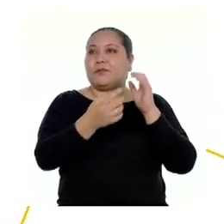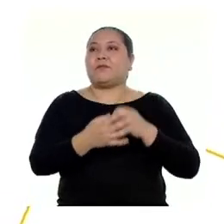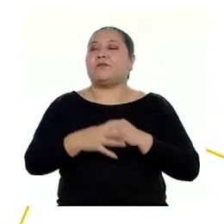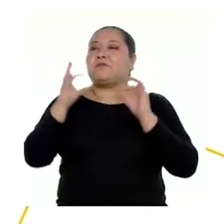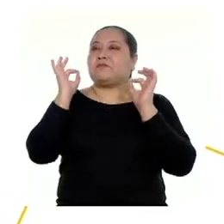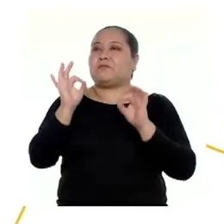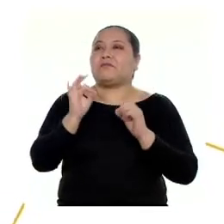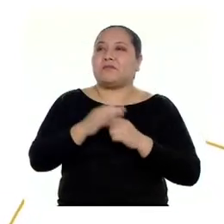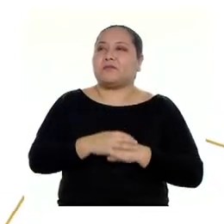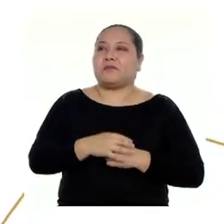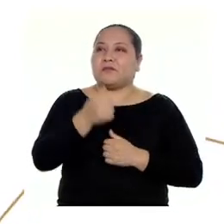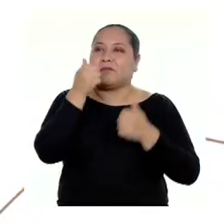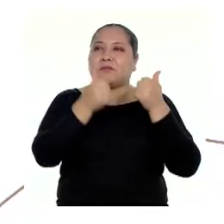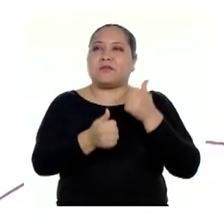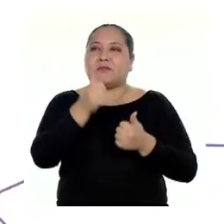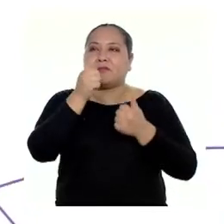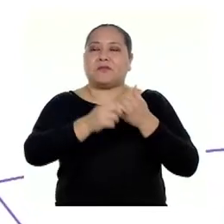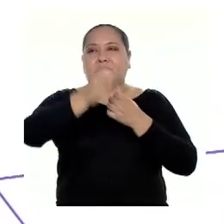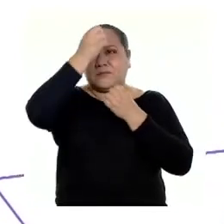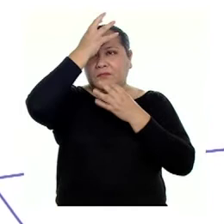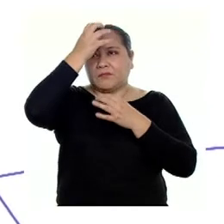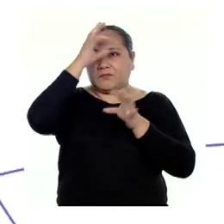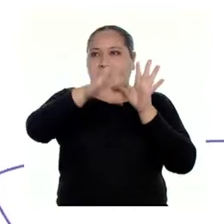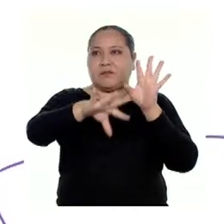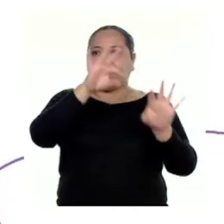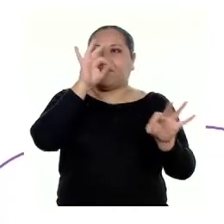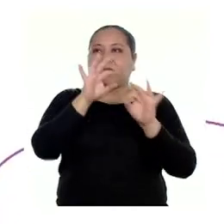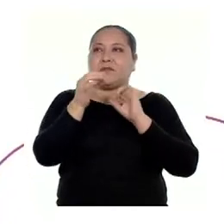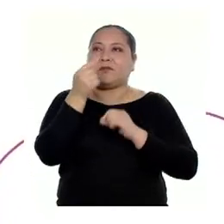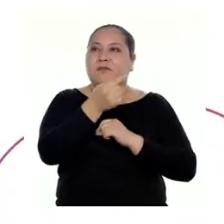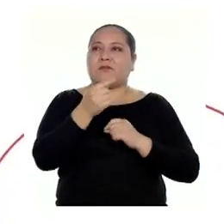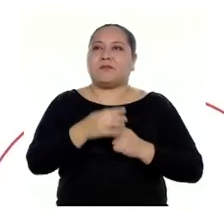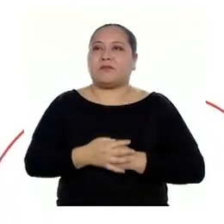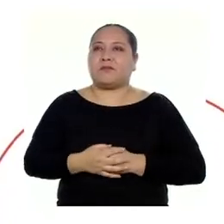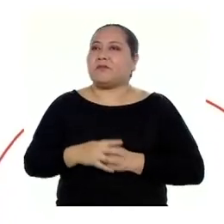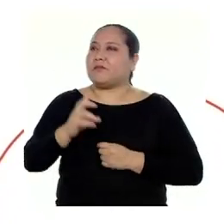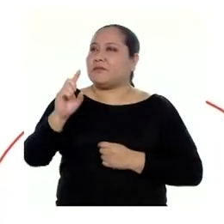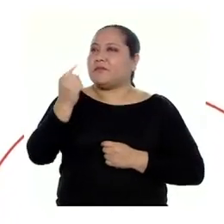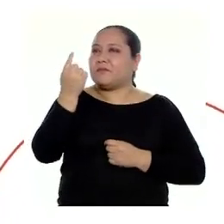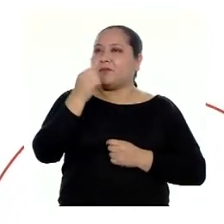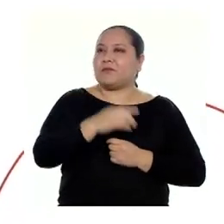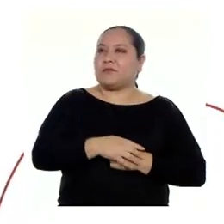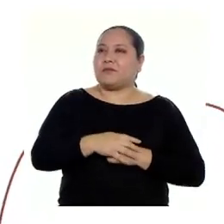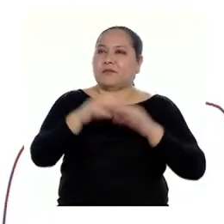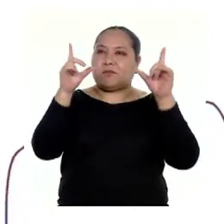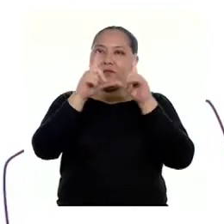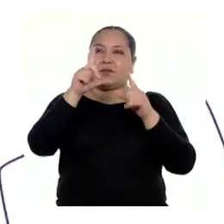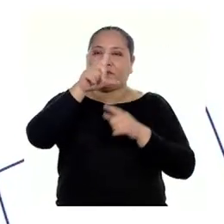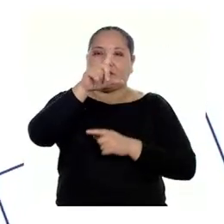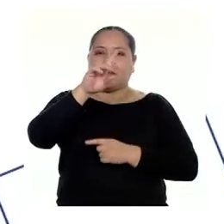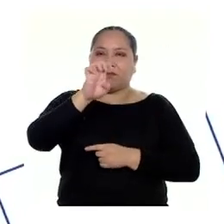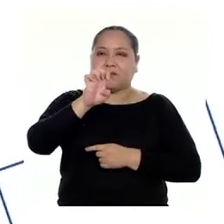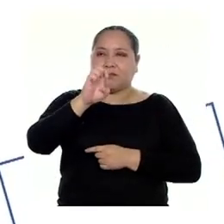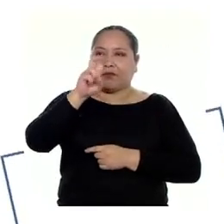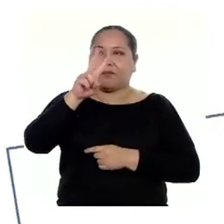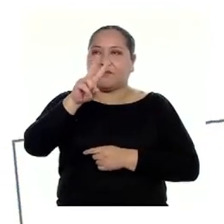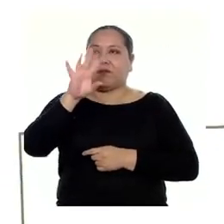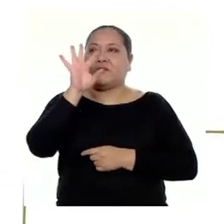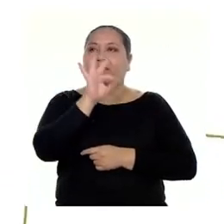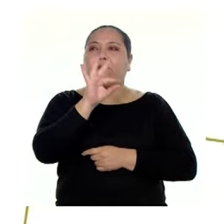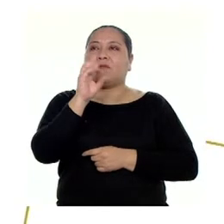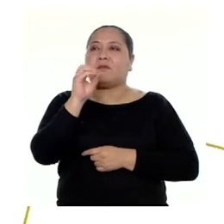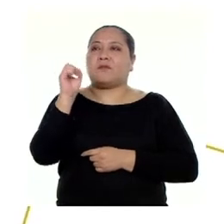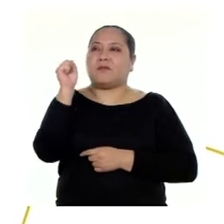Bien, Yanira. ¿Qué información puedes encontrar ahí? En primer lugar, el precio del televisor LED es de 900